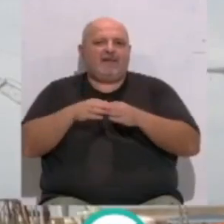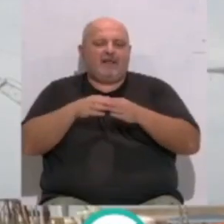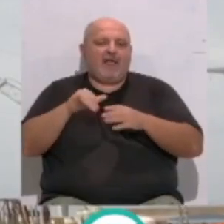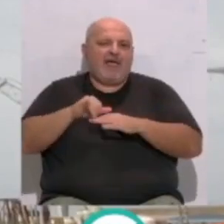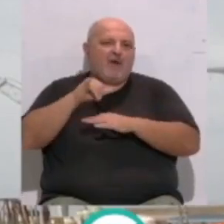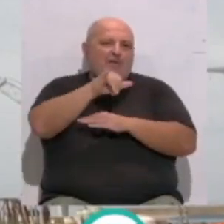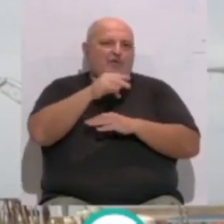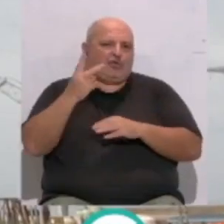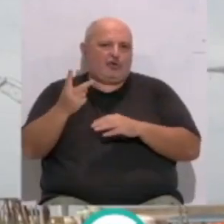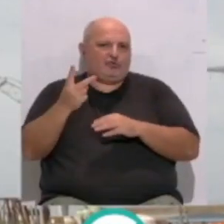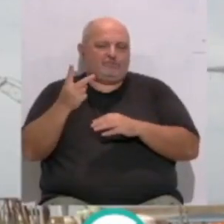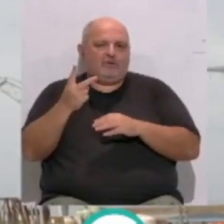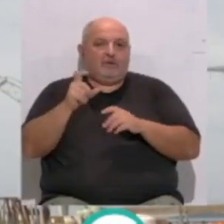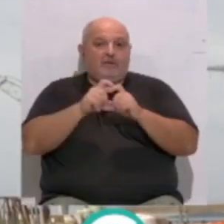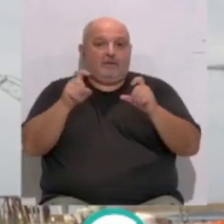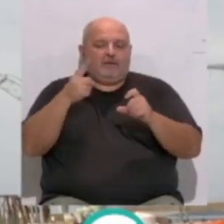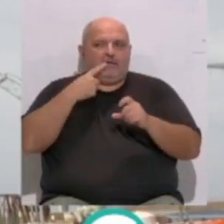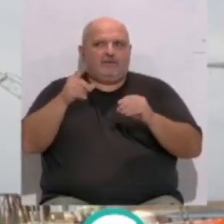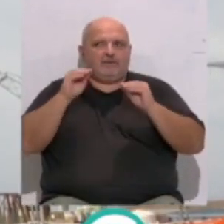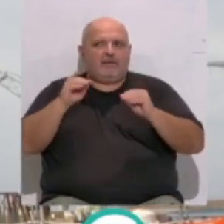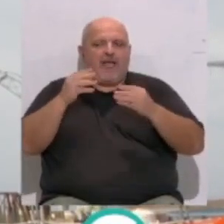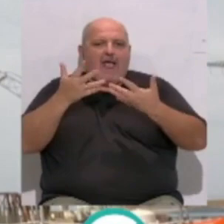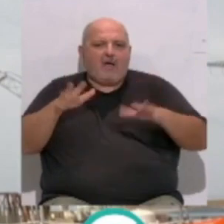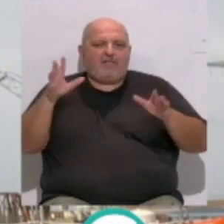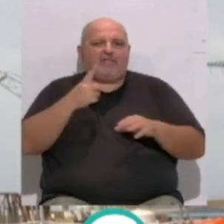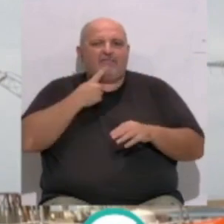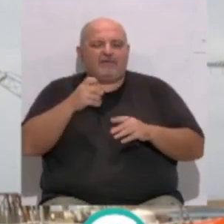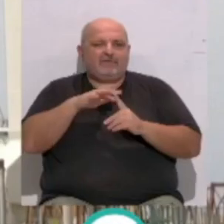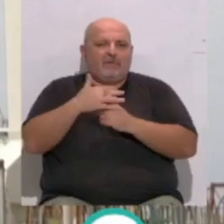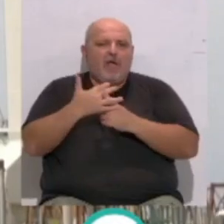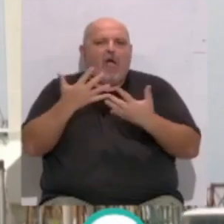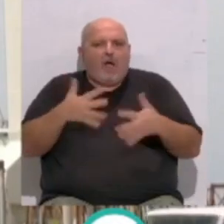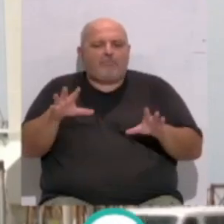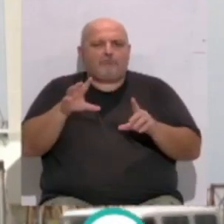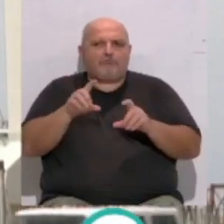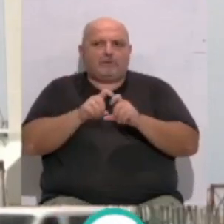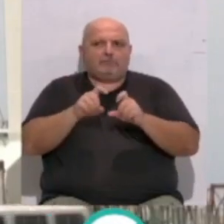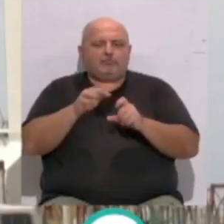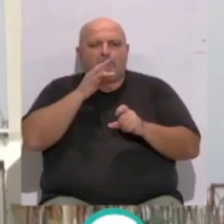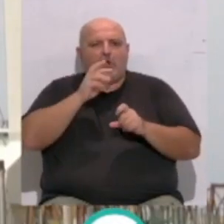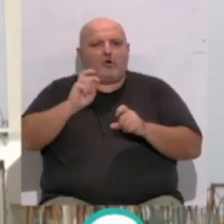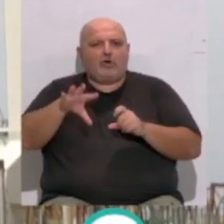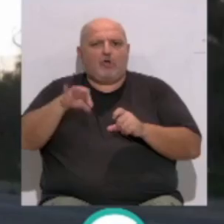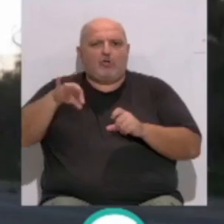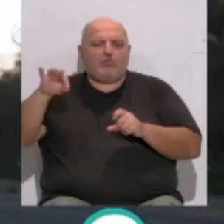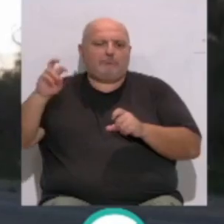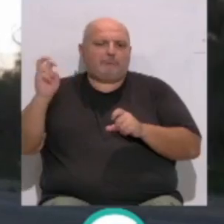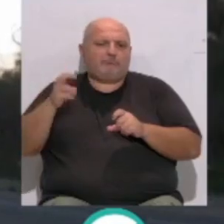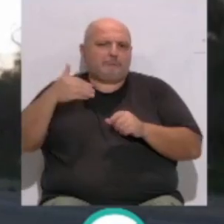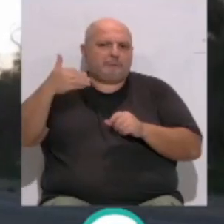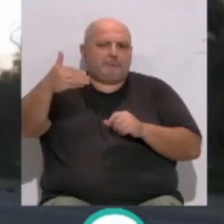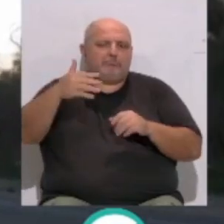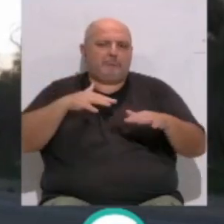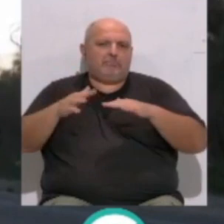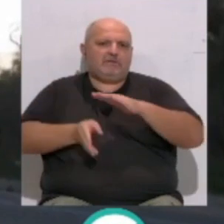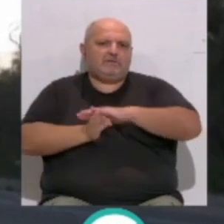aeronáutico. El presidente de la Patronal ha resaltado que a pesar de las dificultades, la industria auxiliar está barajando otras opciones de mercado para asegurar la